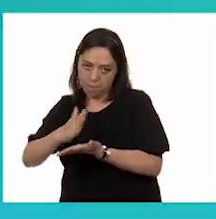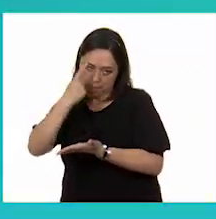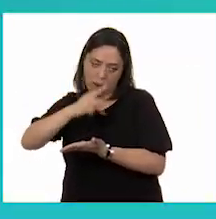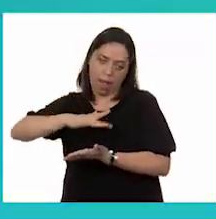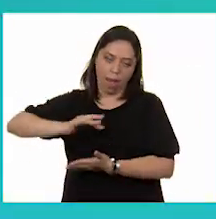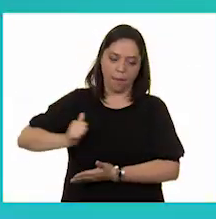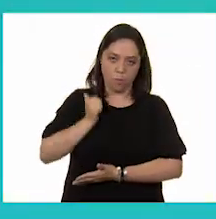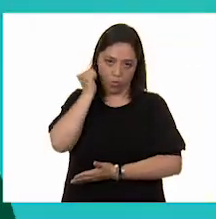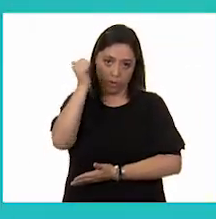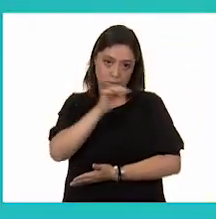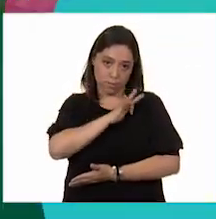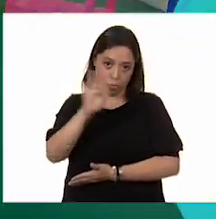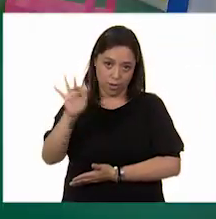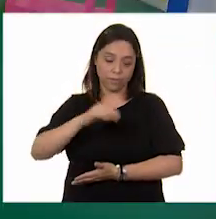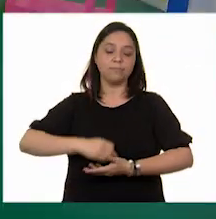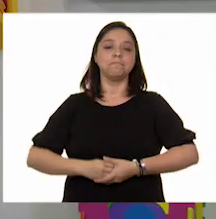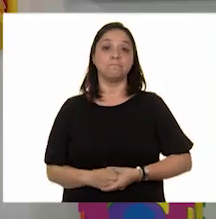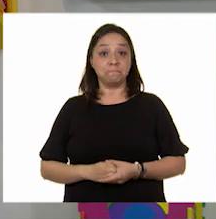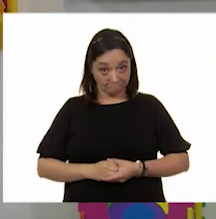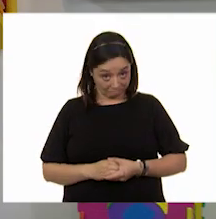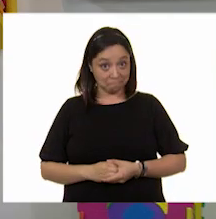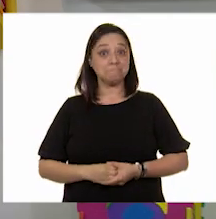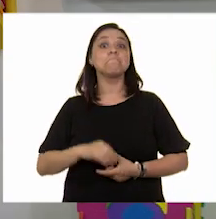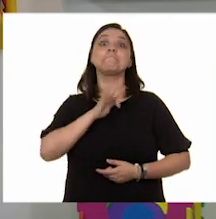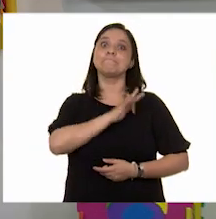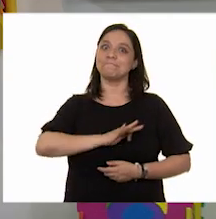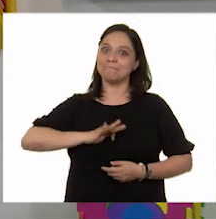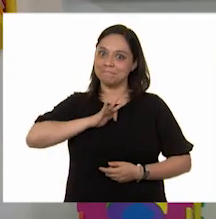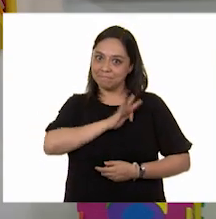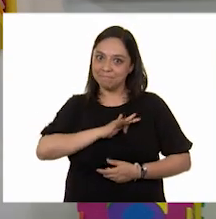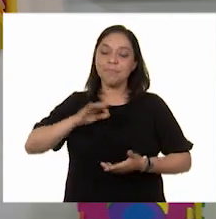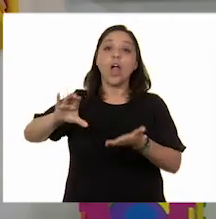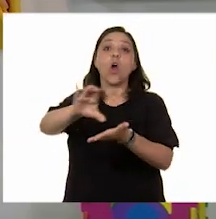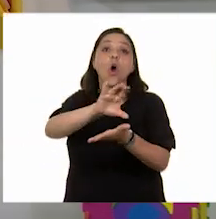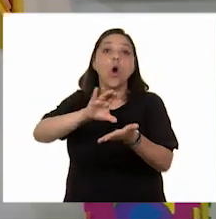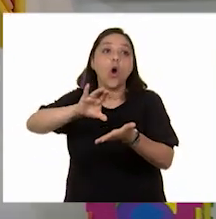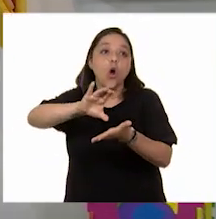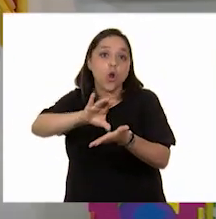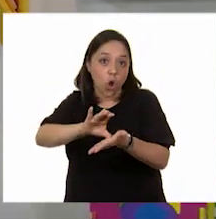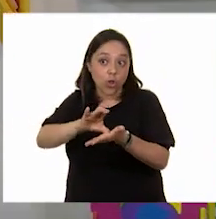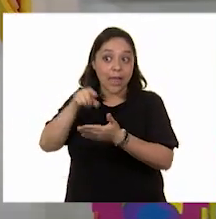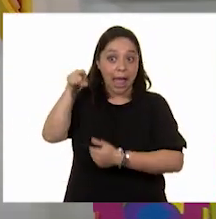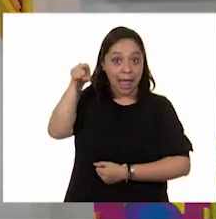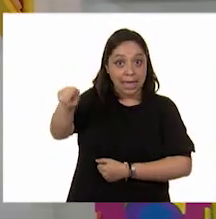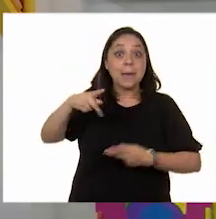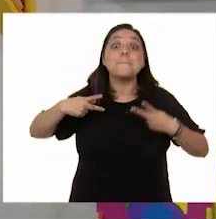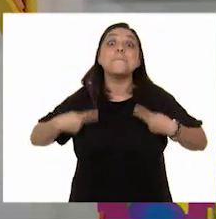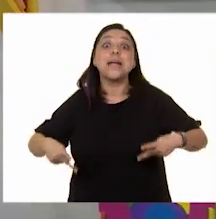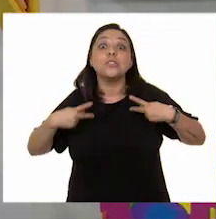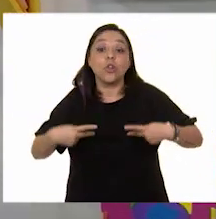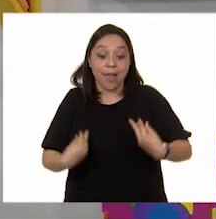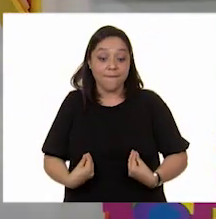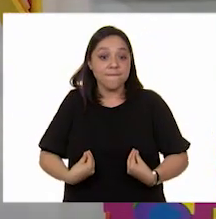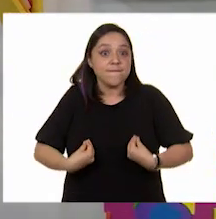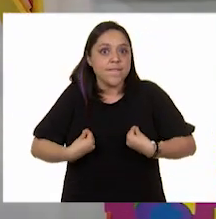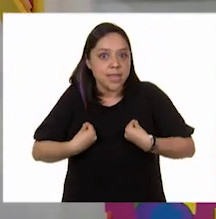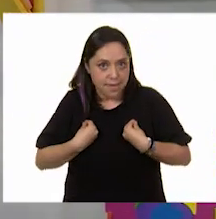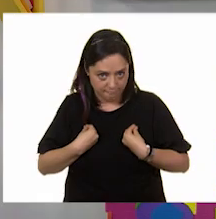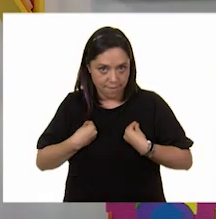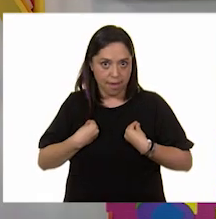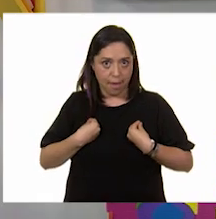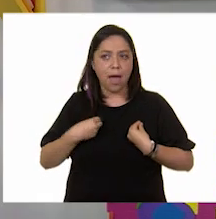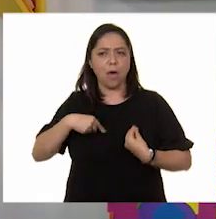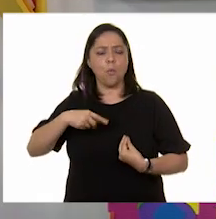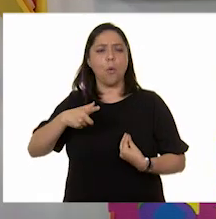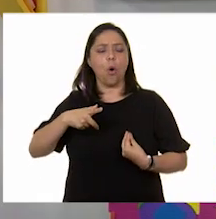máximo. Muy bien, muchas felicidades a la colonia en la que sus habitantes se esfuerzan por hacer llegar